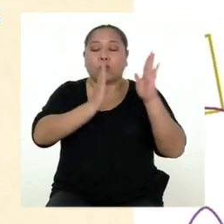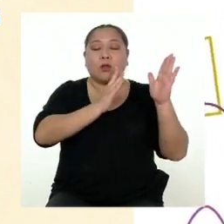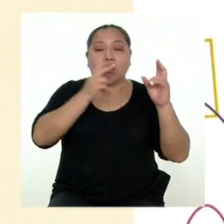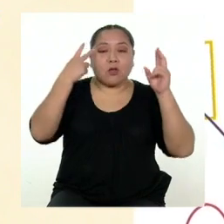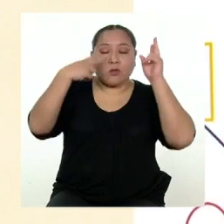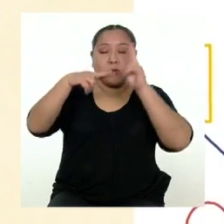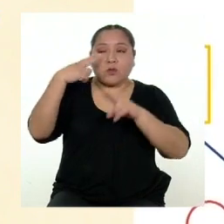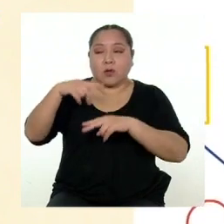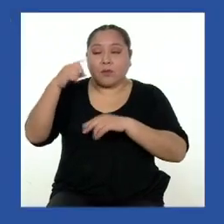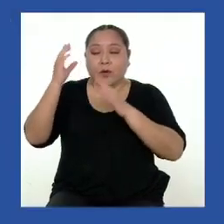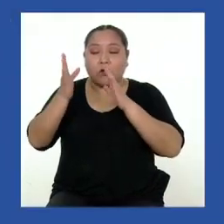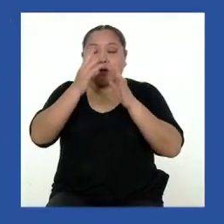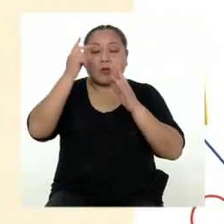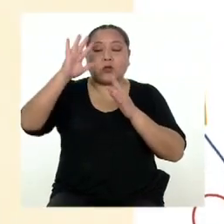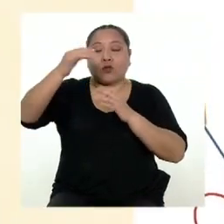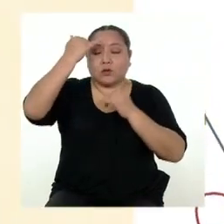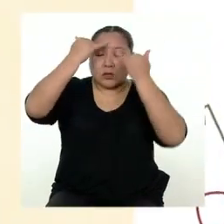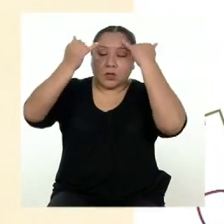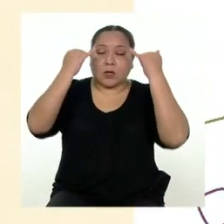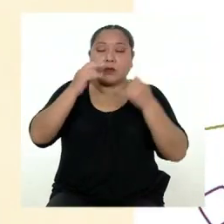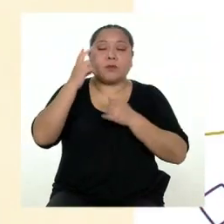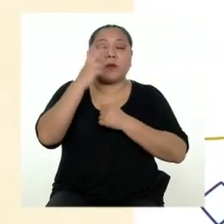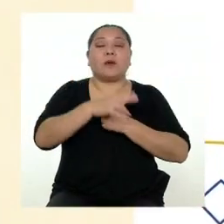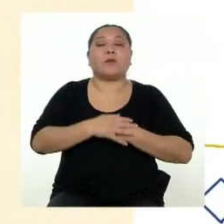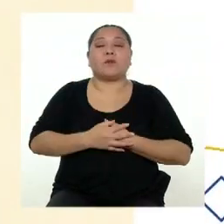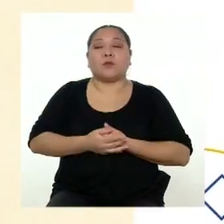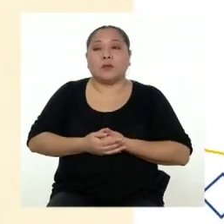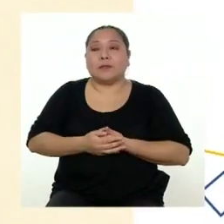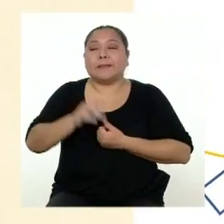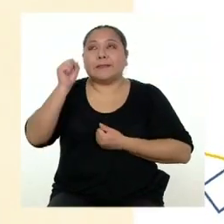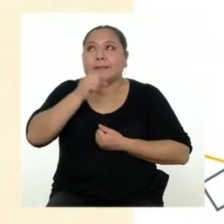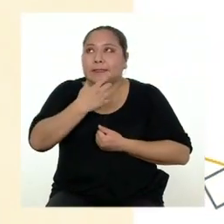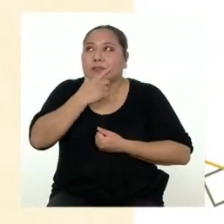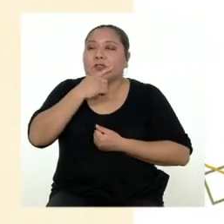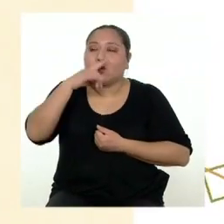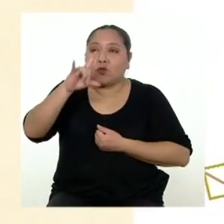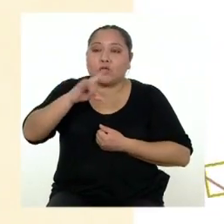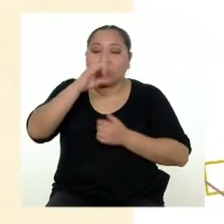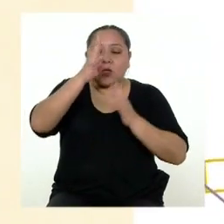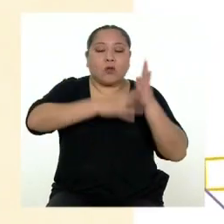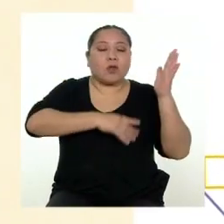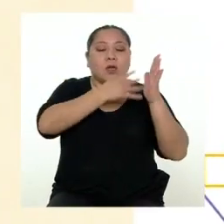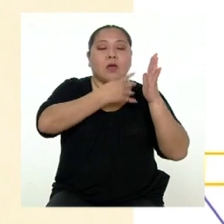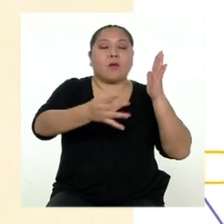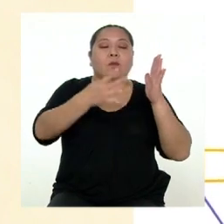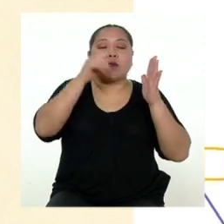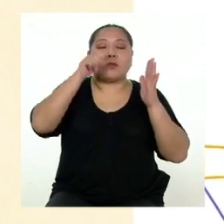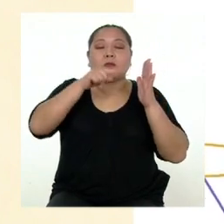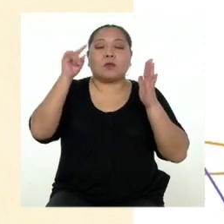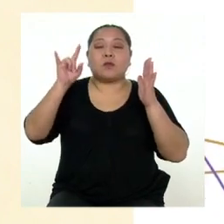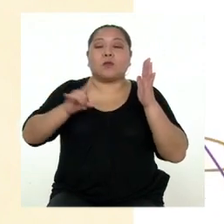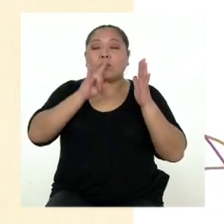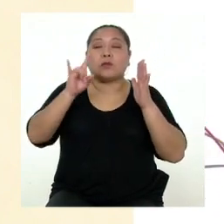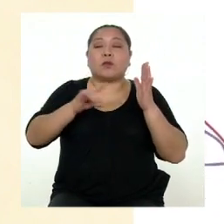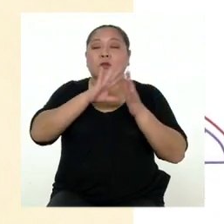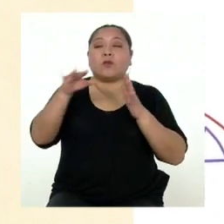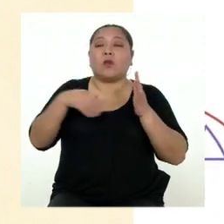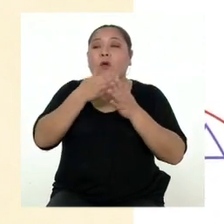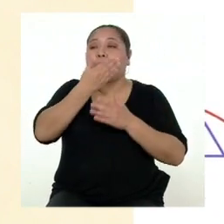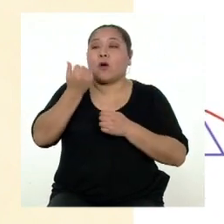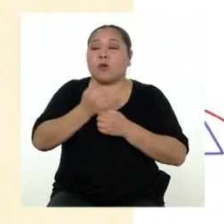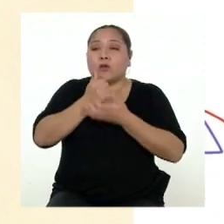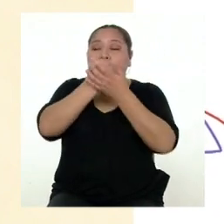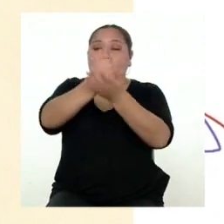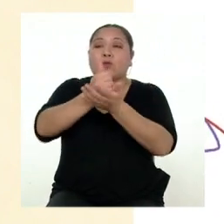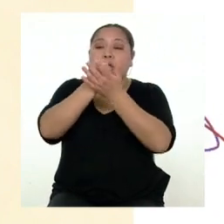Miremos el siguiente ejemplo. ¡Claro! Usando esquemas se aprecian todas las ideas mejor y nos ayudamos